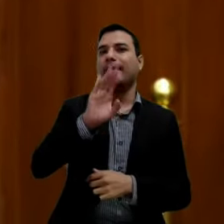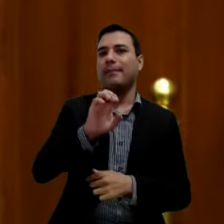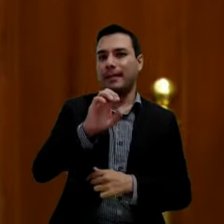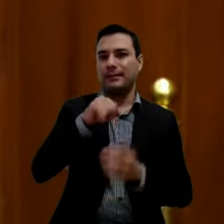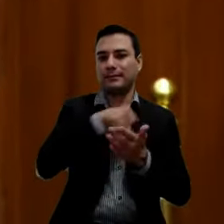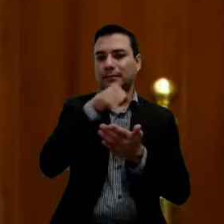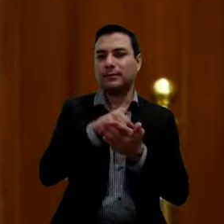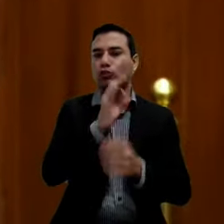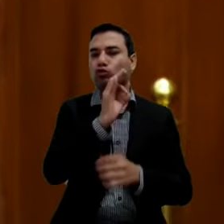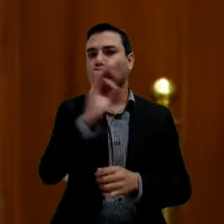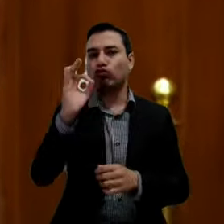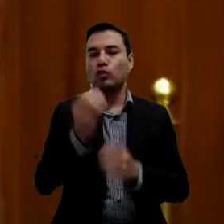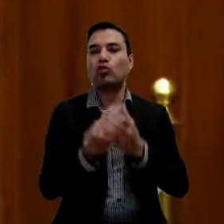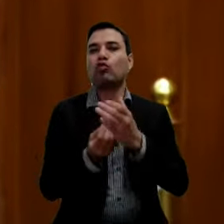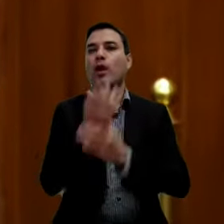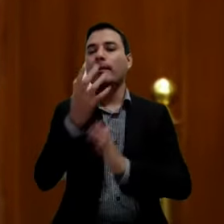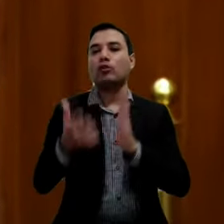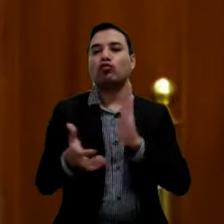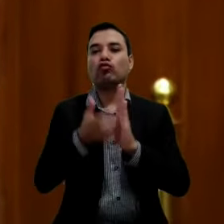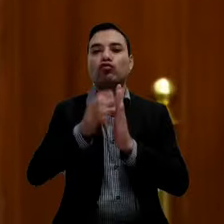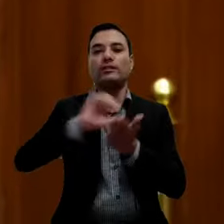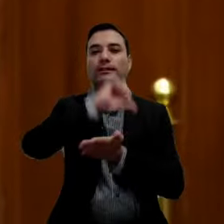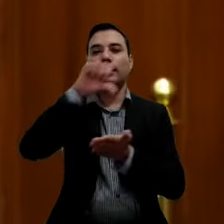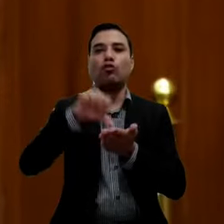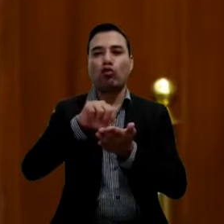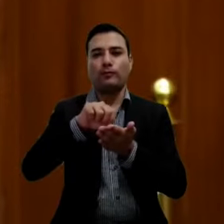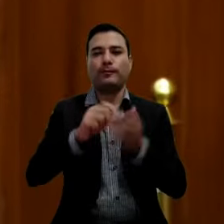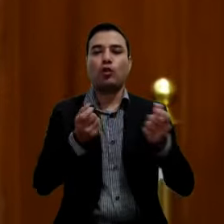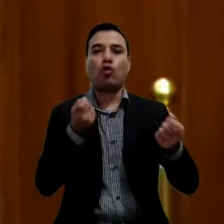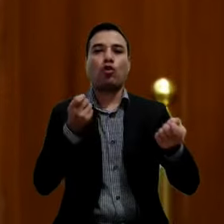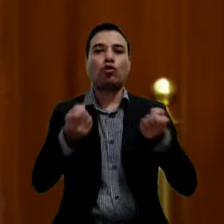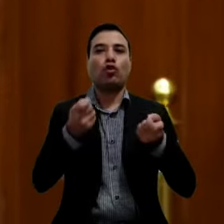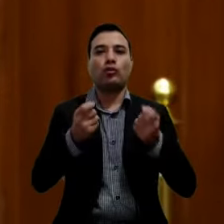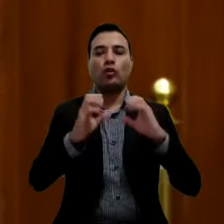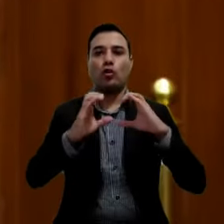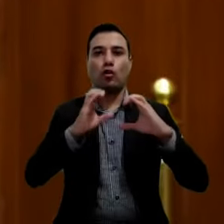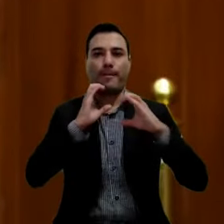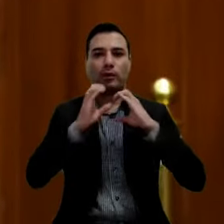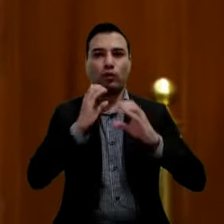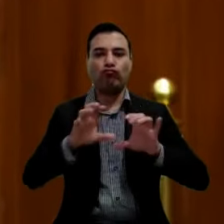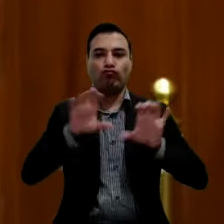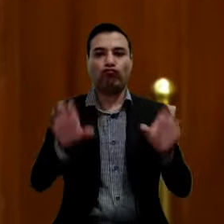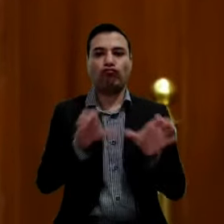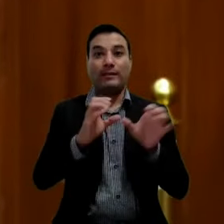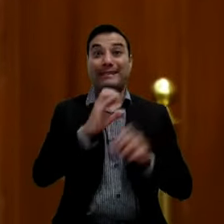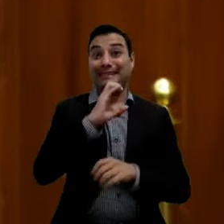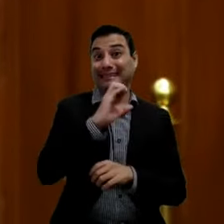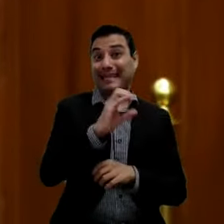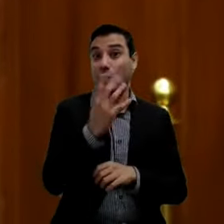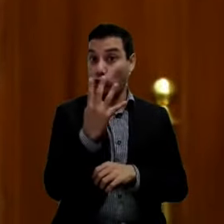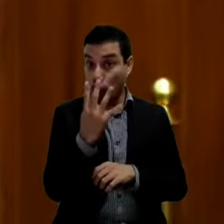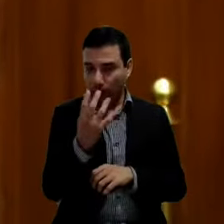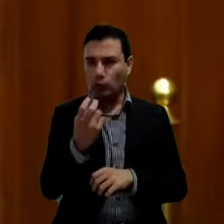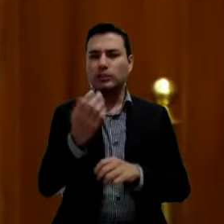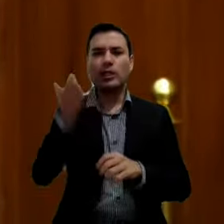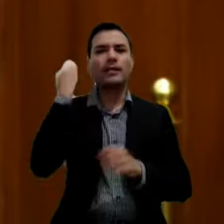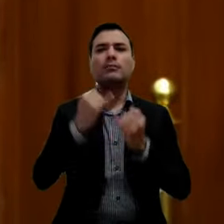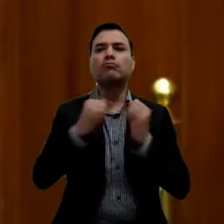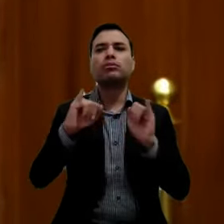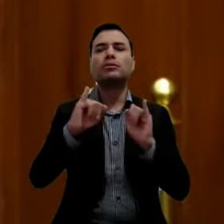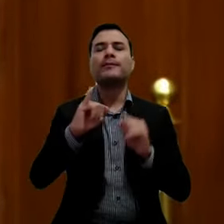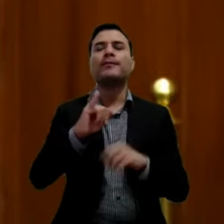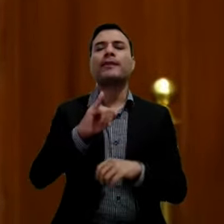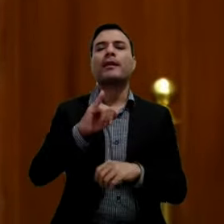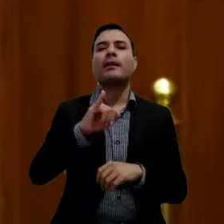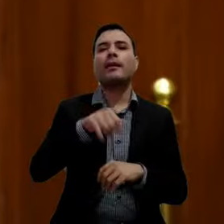denominada Centro de Control, Comando, Comunicación y Cómputo C4, el cual se inauguró el día 14 de agosto del